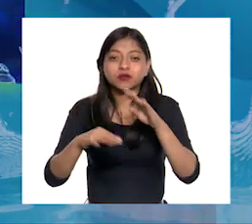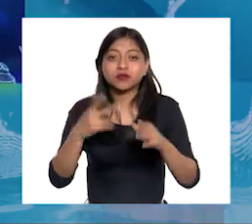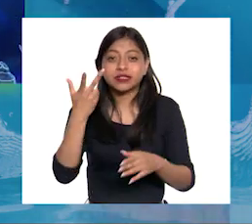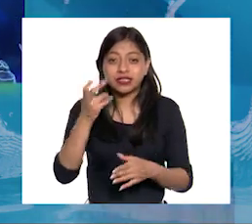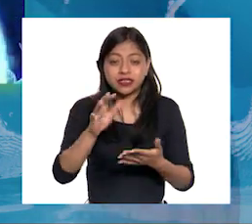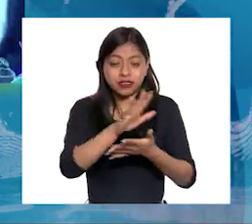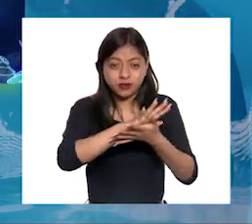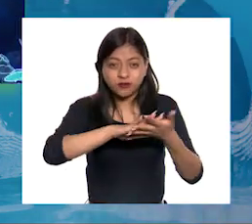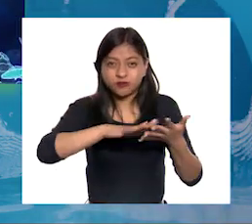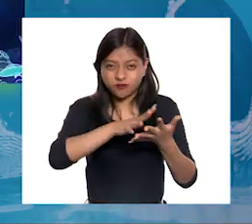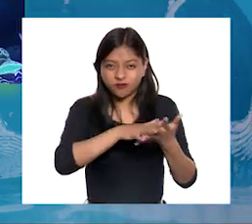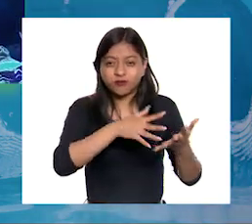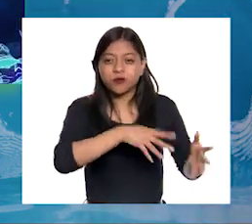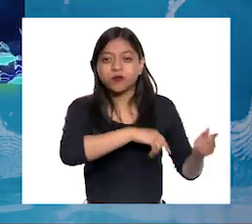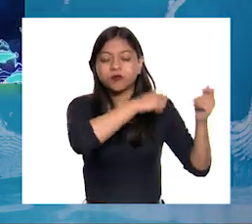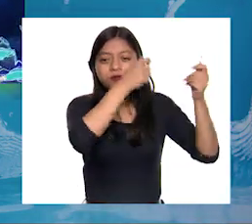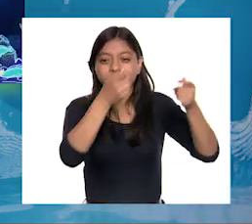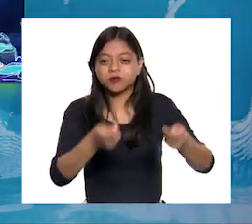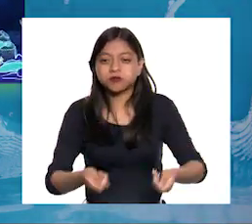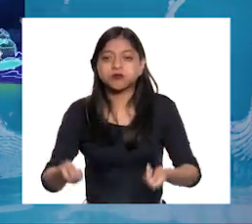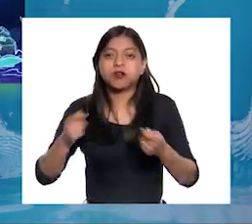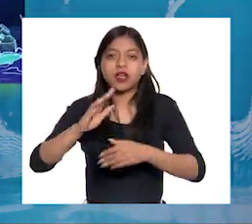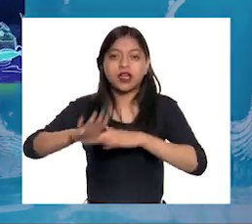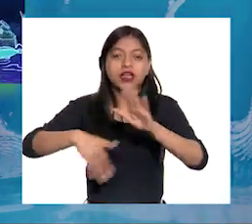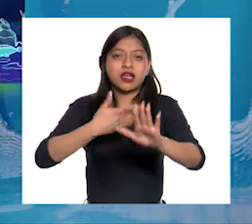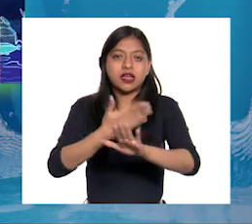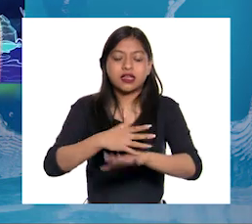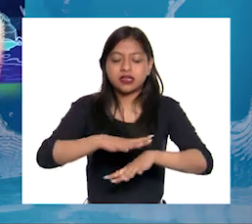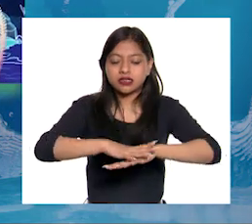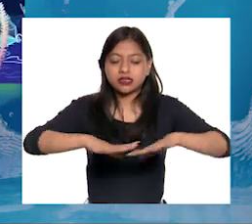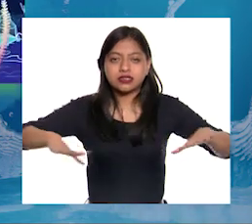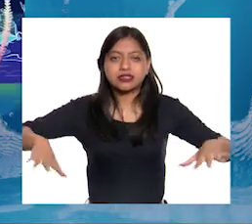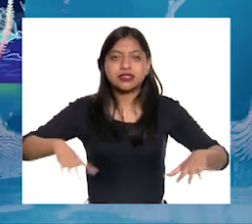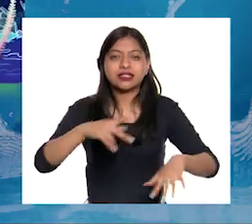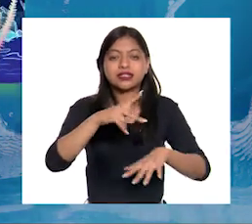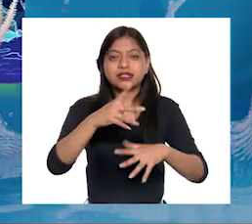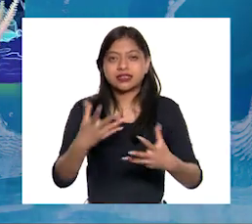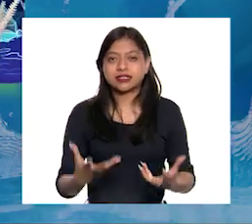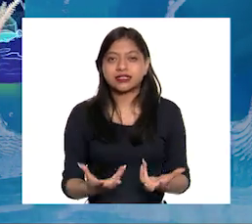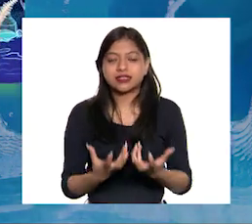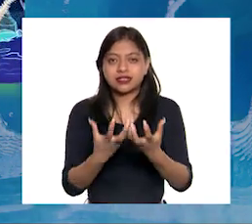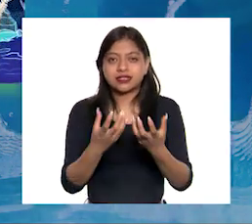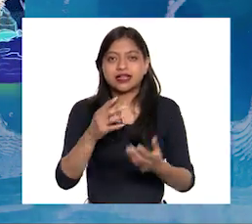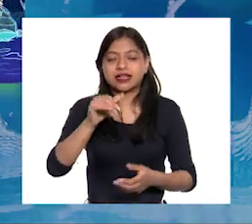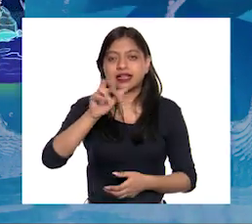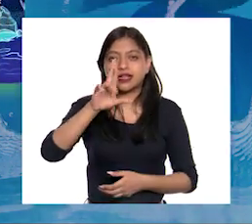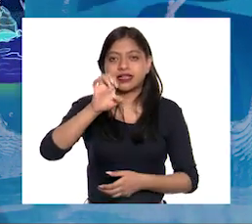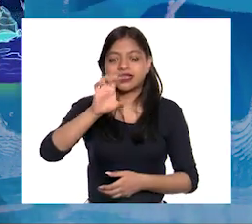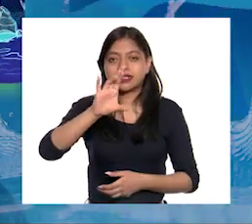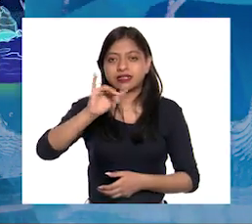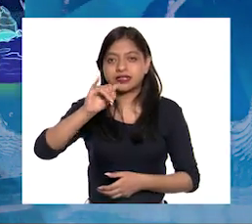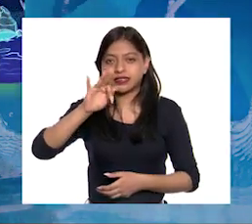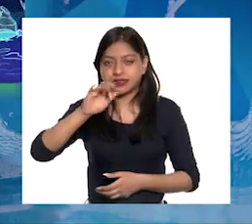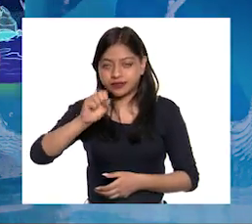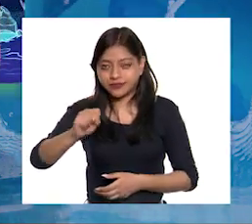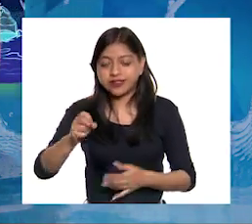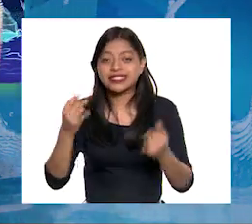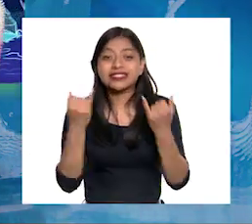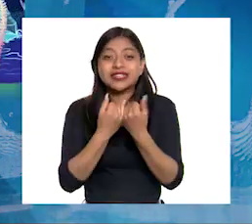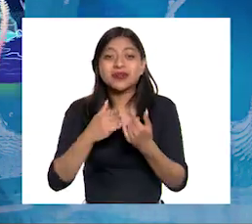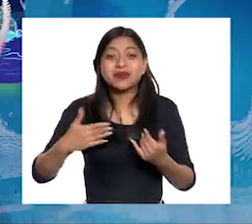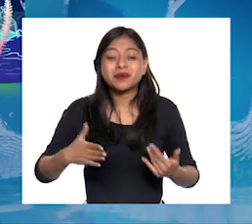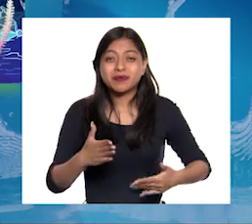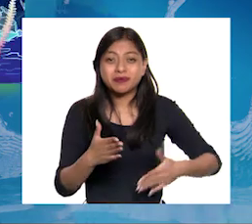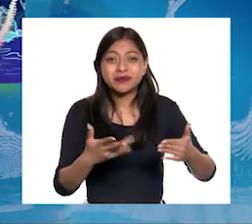devasta ecosistemas importantes Como los arrecifes de coral La sobreexplotación de peces provoca grandes cambios en los